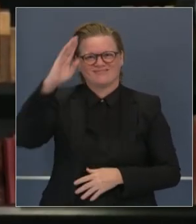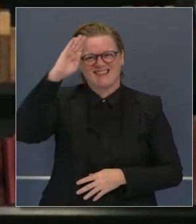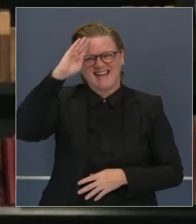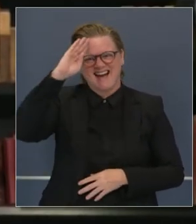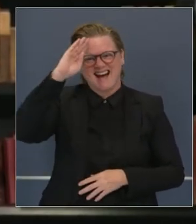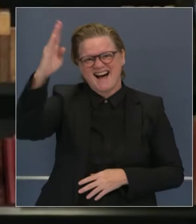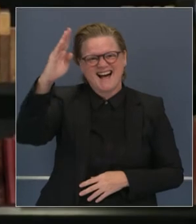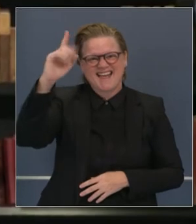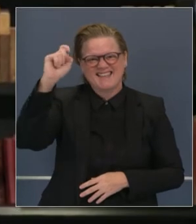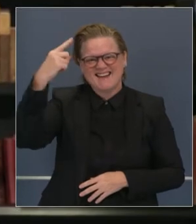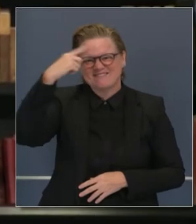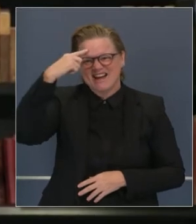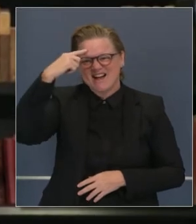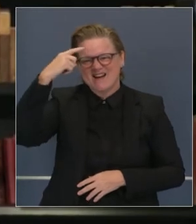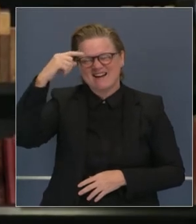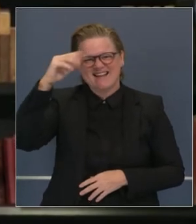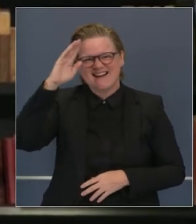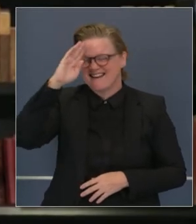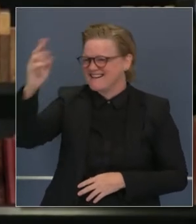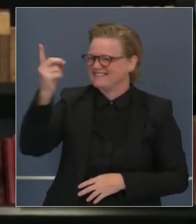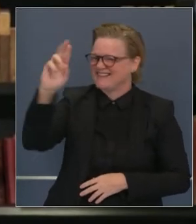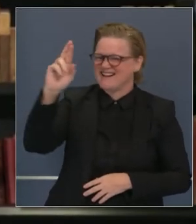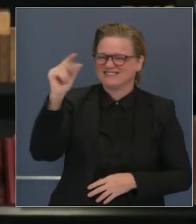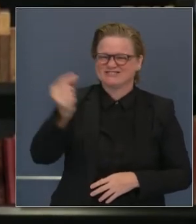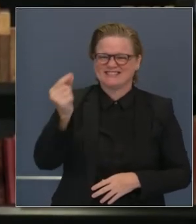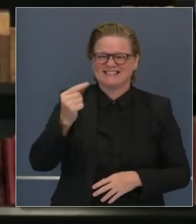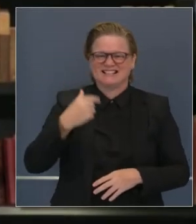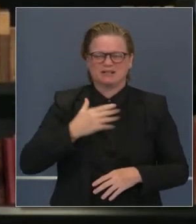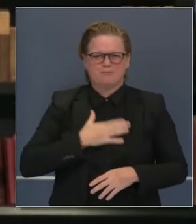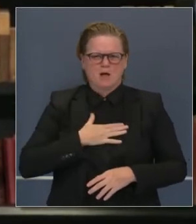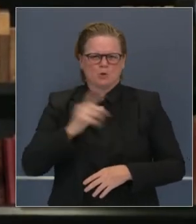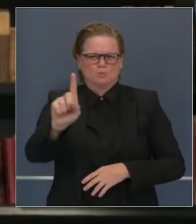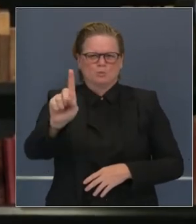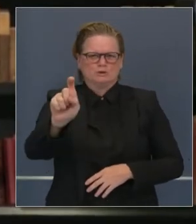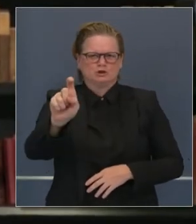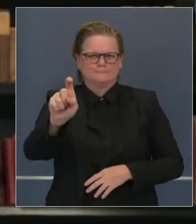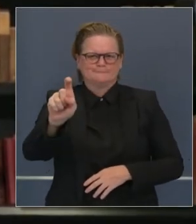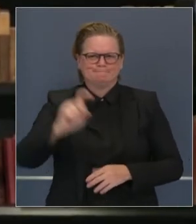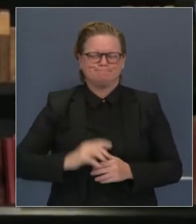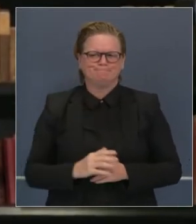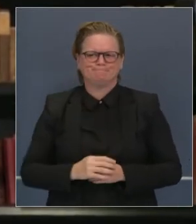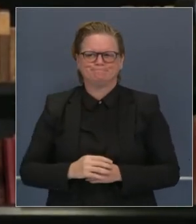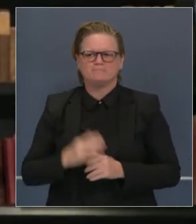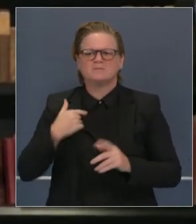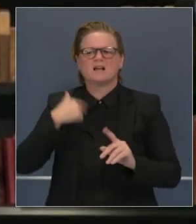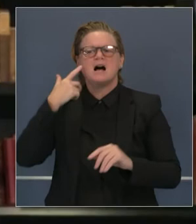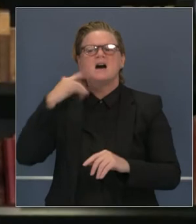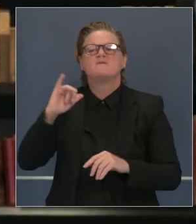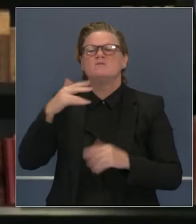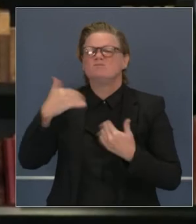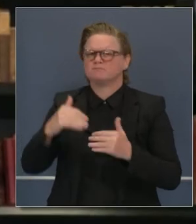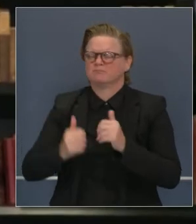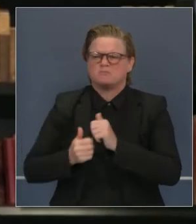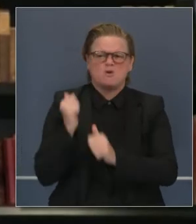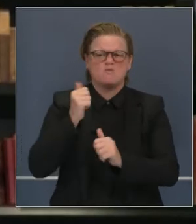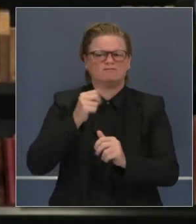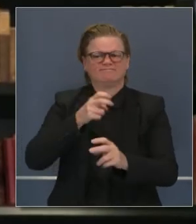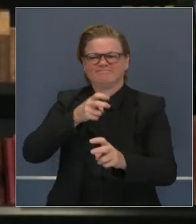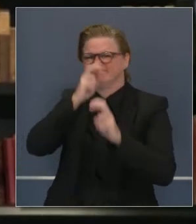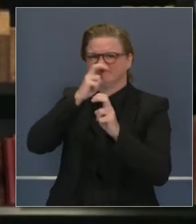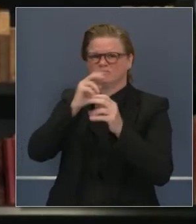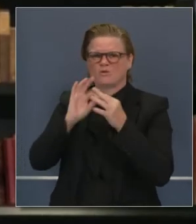Gobernador y doctor Gali, quería preguntar. California es uno de los estados más